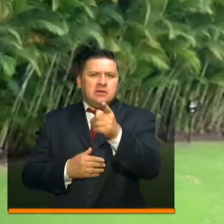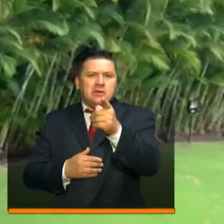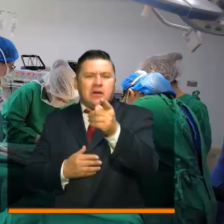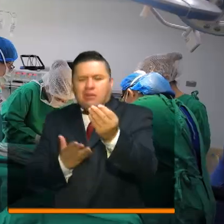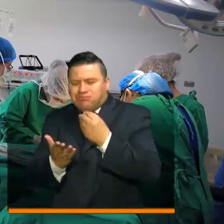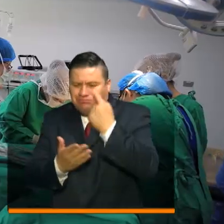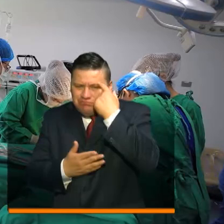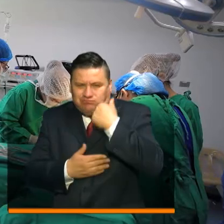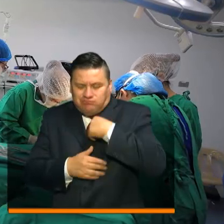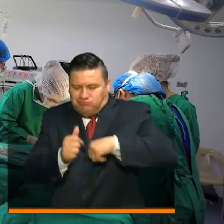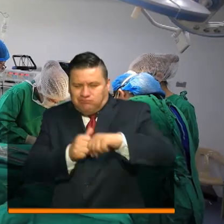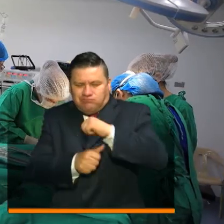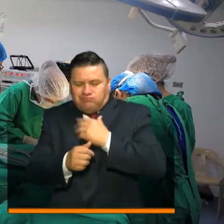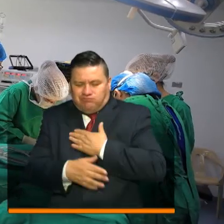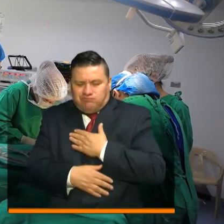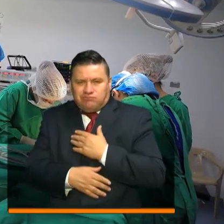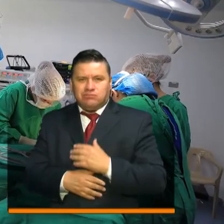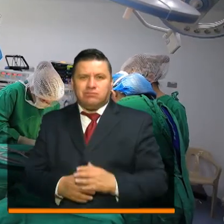propias.